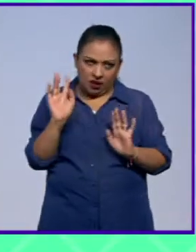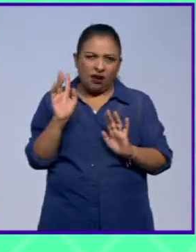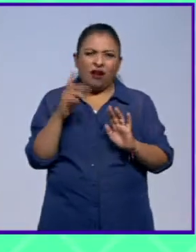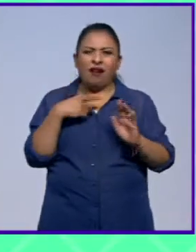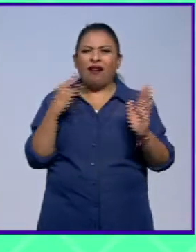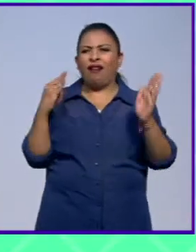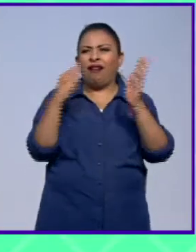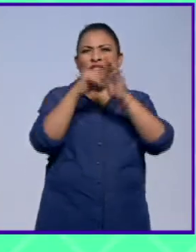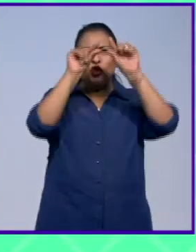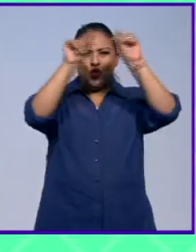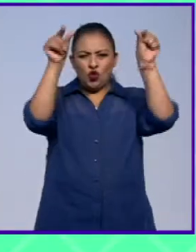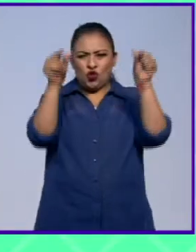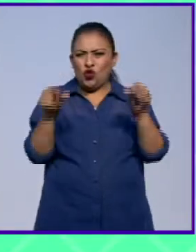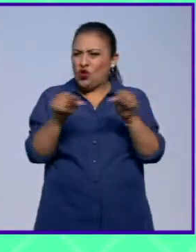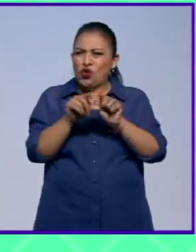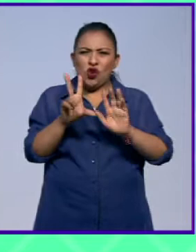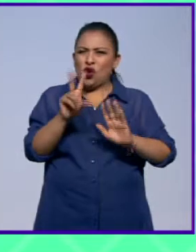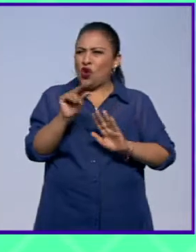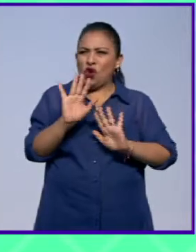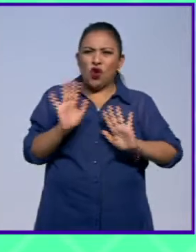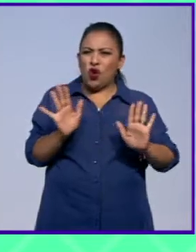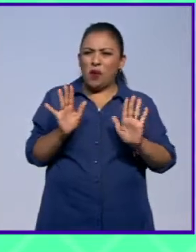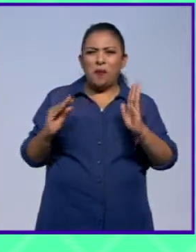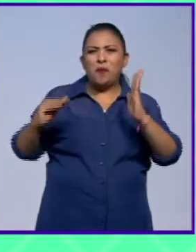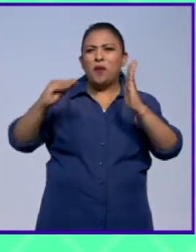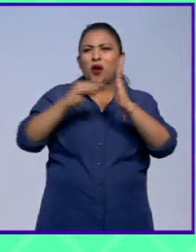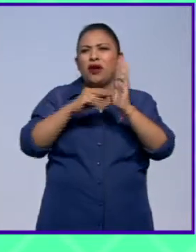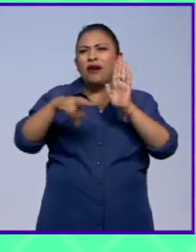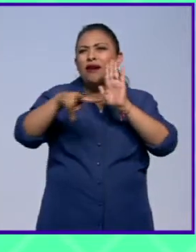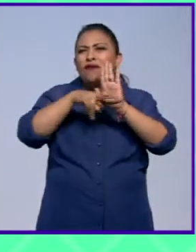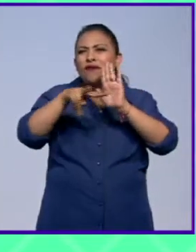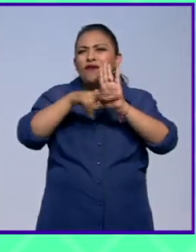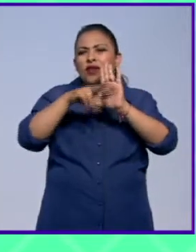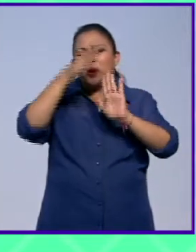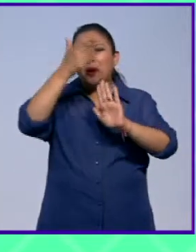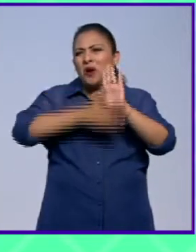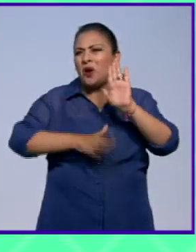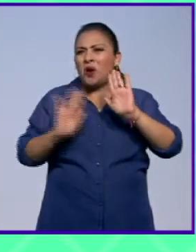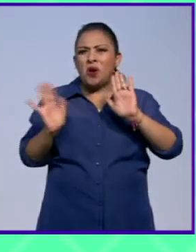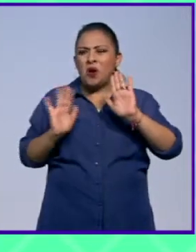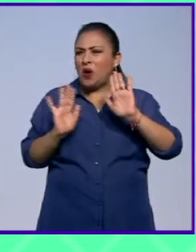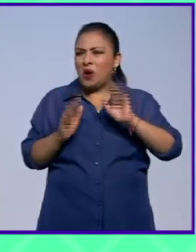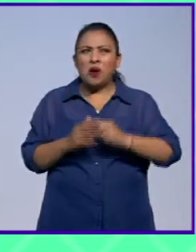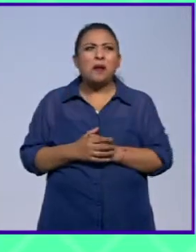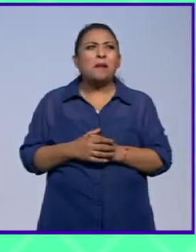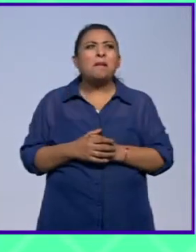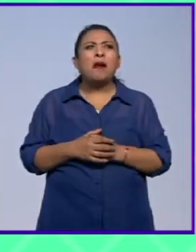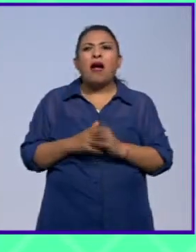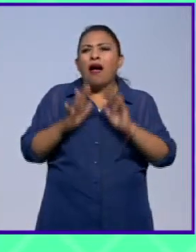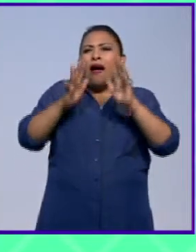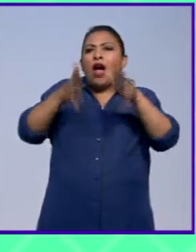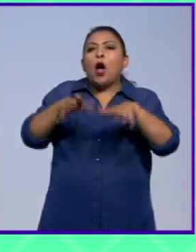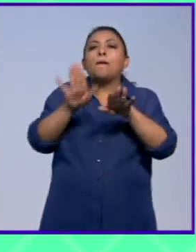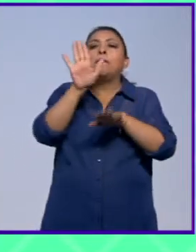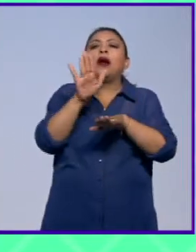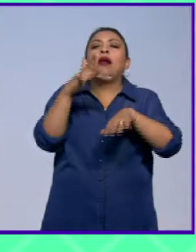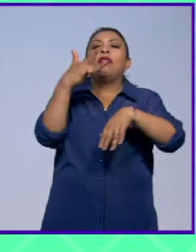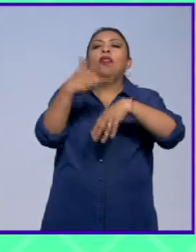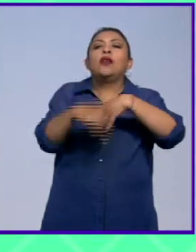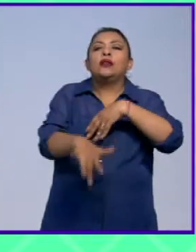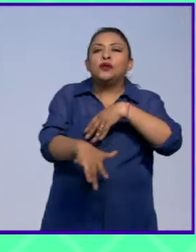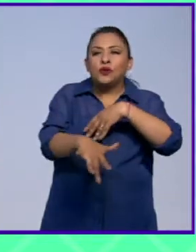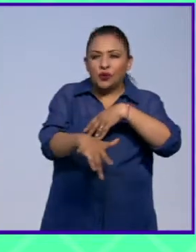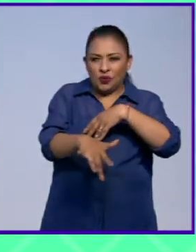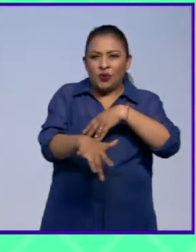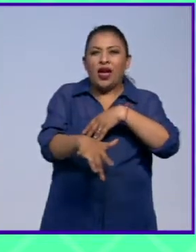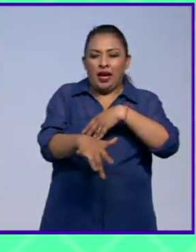enmarquemos, no le pongamos un vidrio enfrente, permite la desnuda, permite